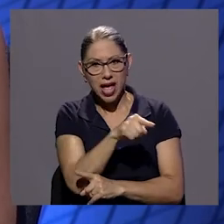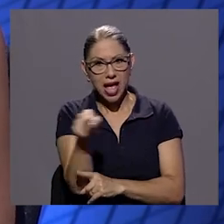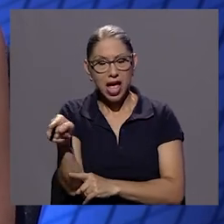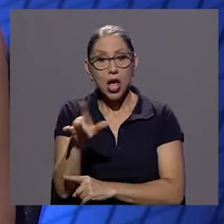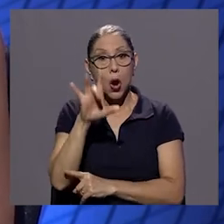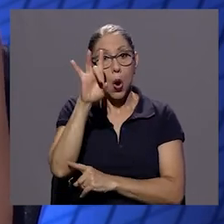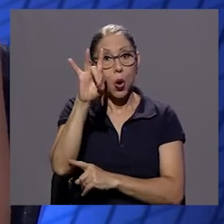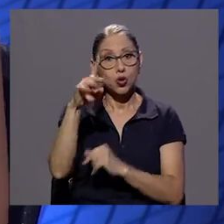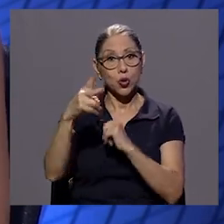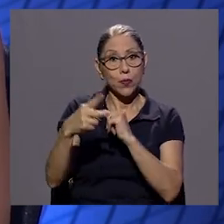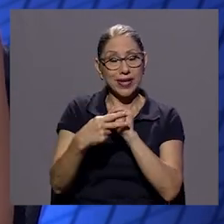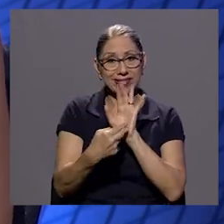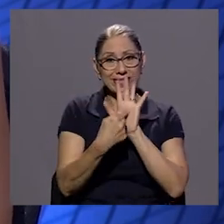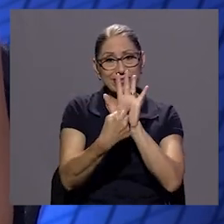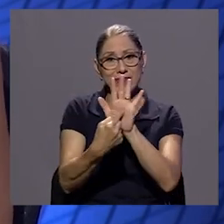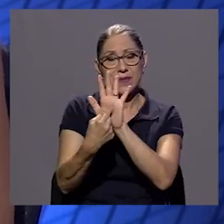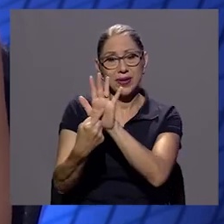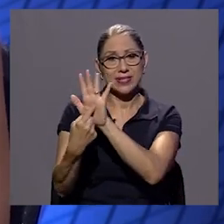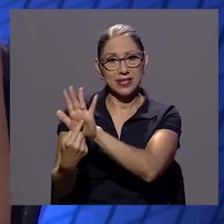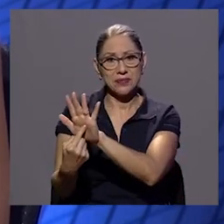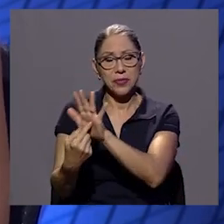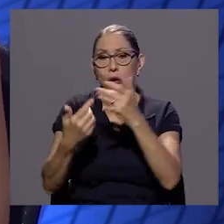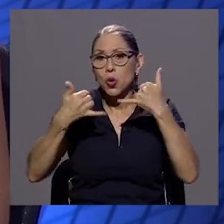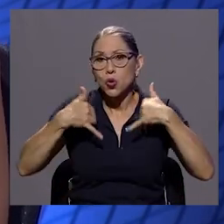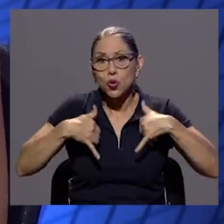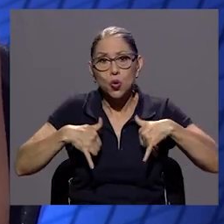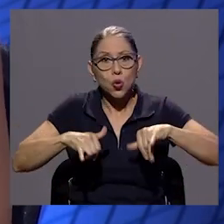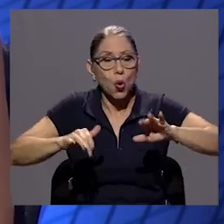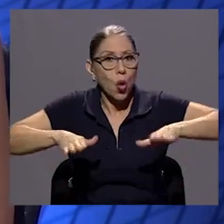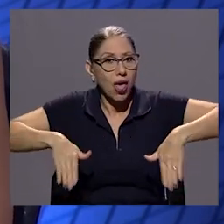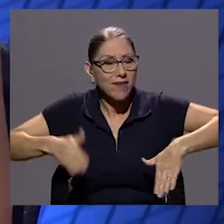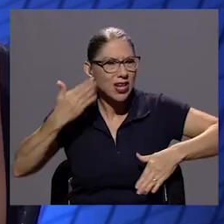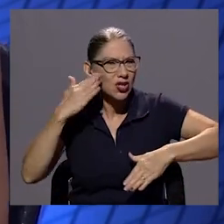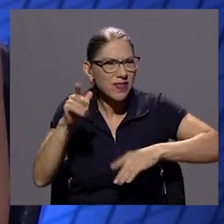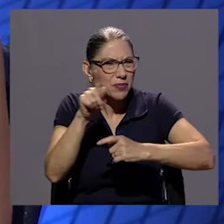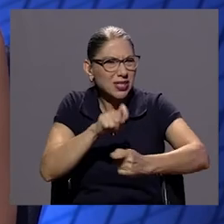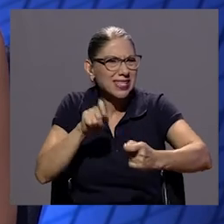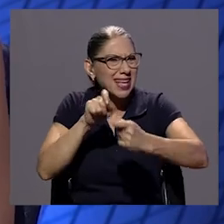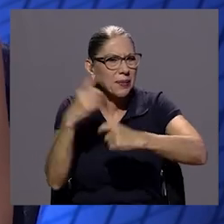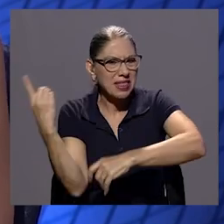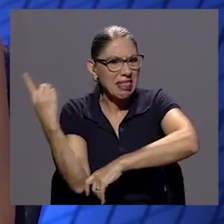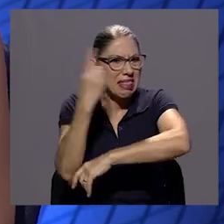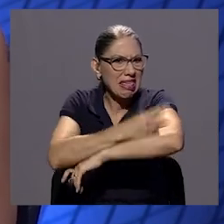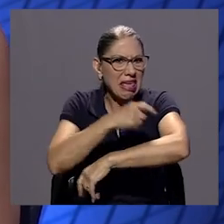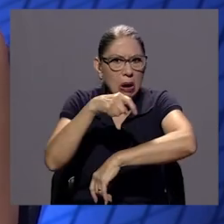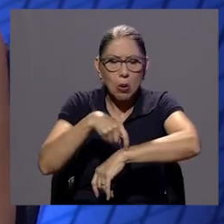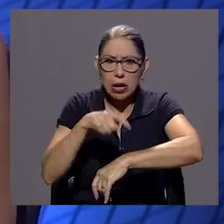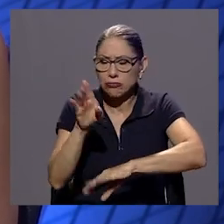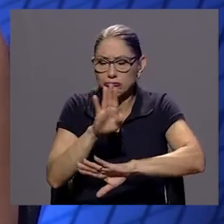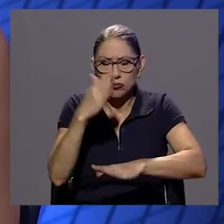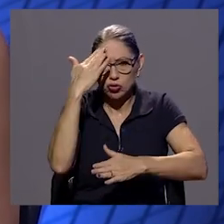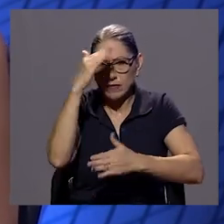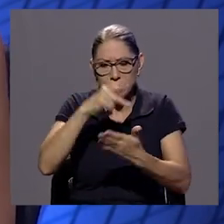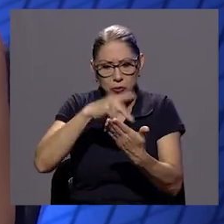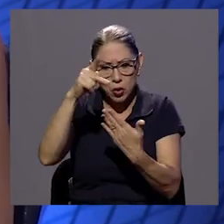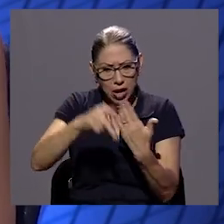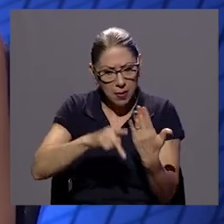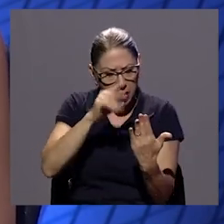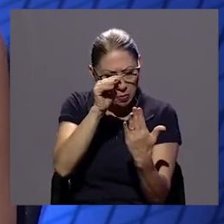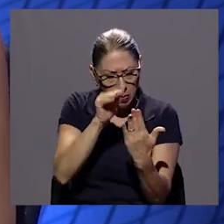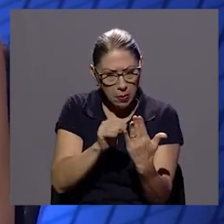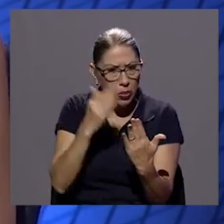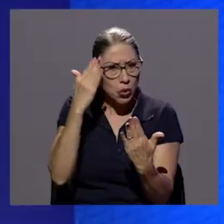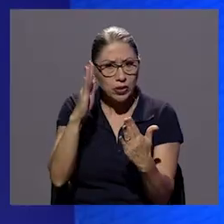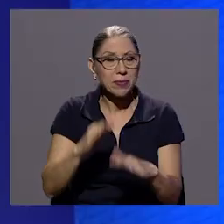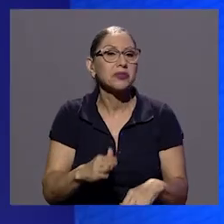funciones no tenemos todavía las fechas exactas porque todavía no ha salido la programación exacta del festival en su